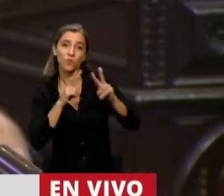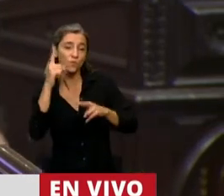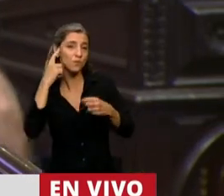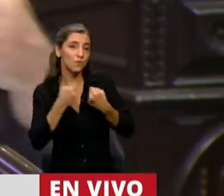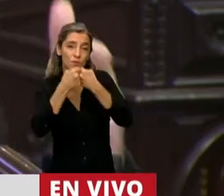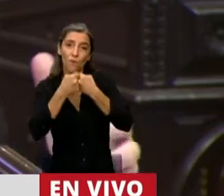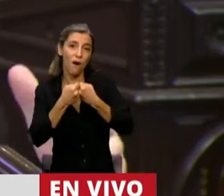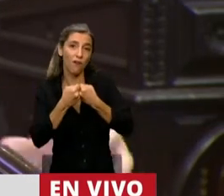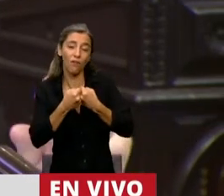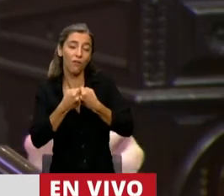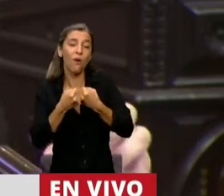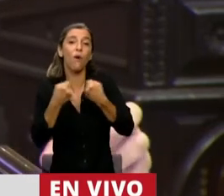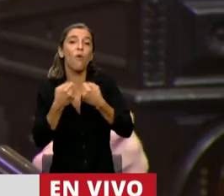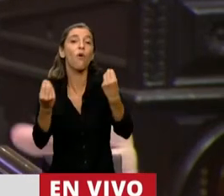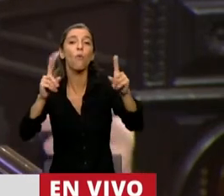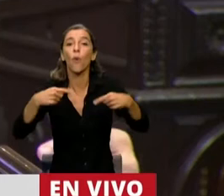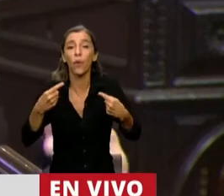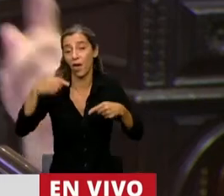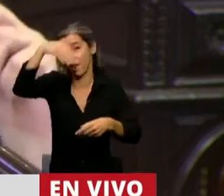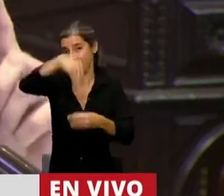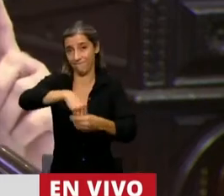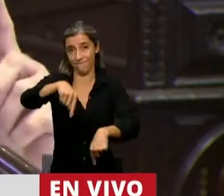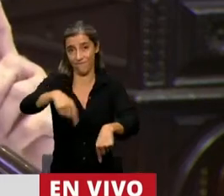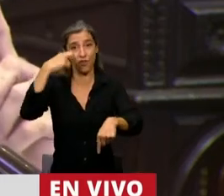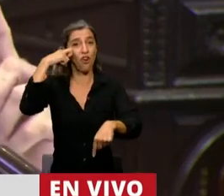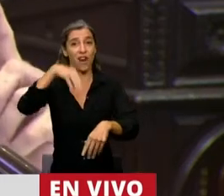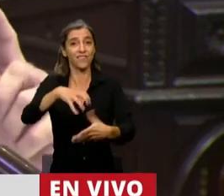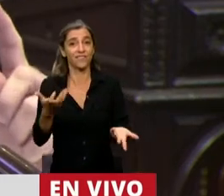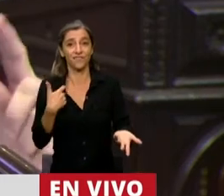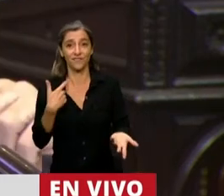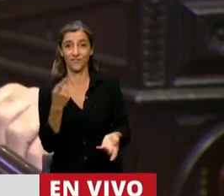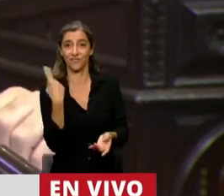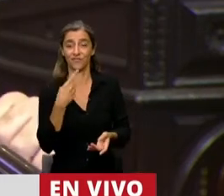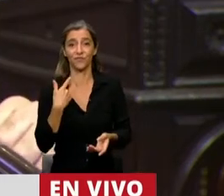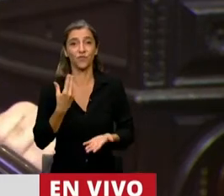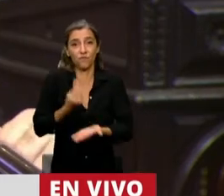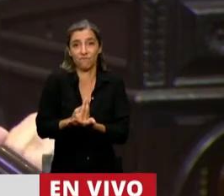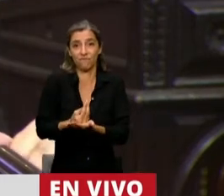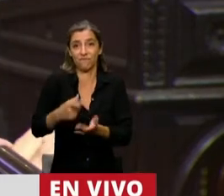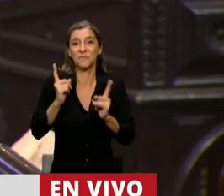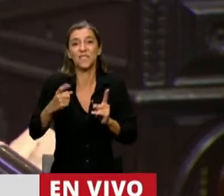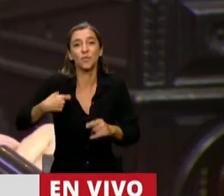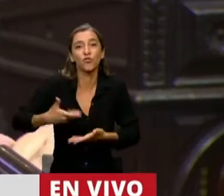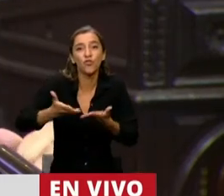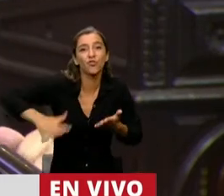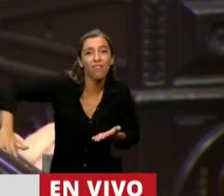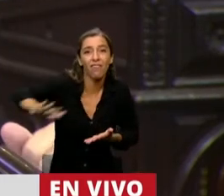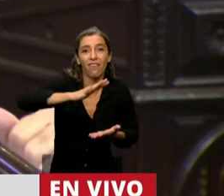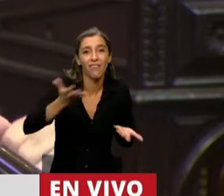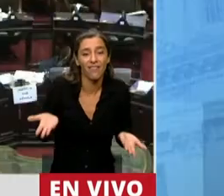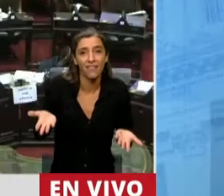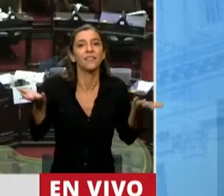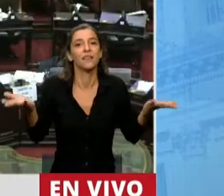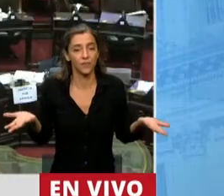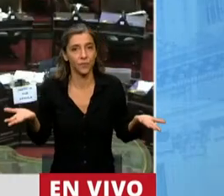Es decir, la llegada de cada uno de nosotros representando el pueblo en la Cámara de Diputados y los intereses de las